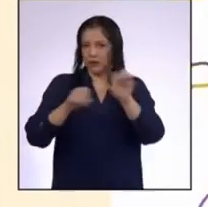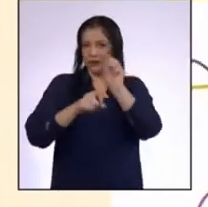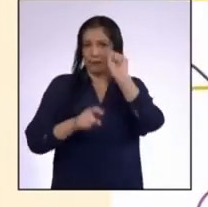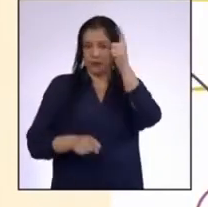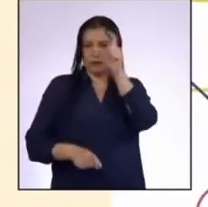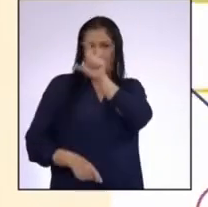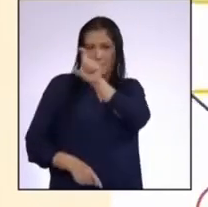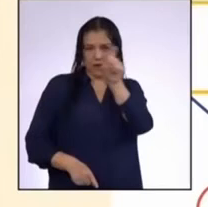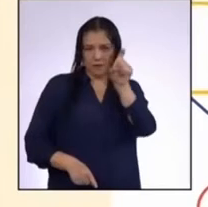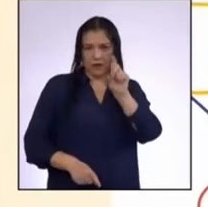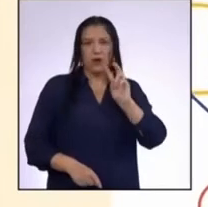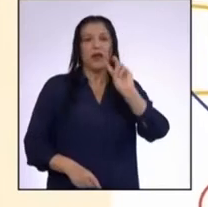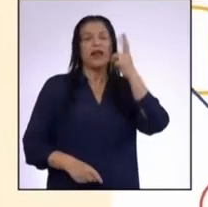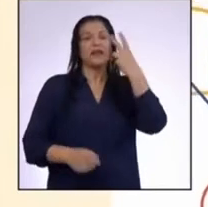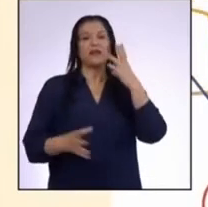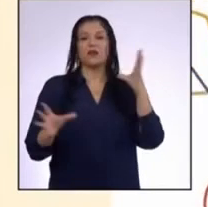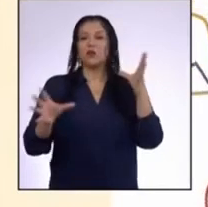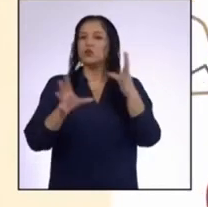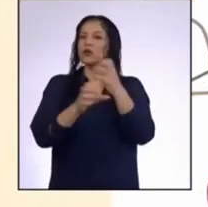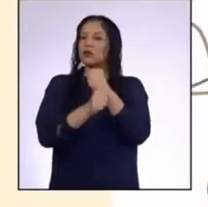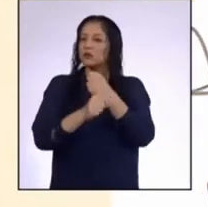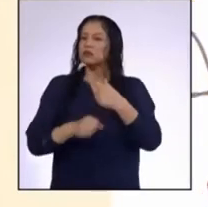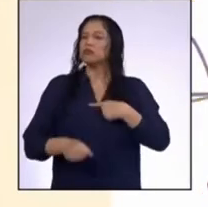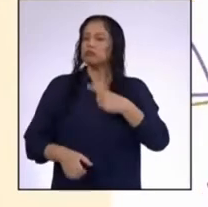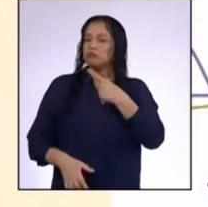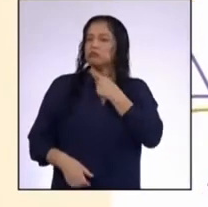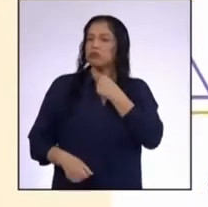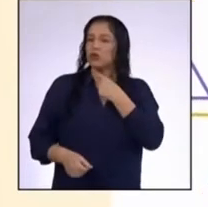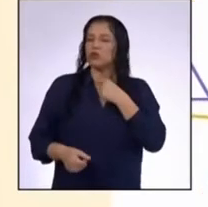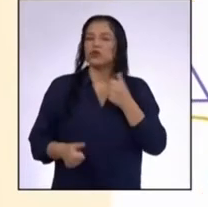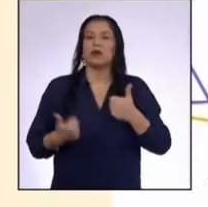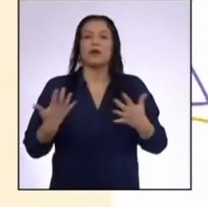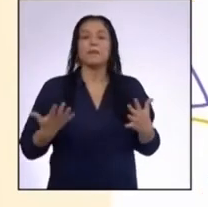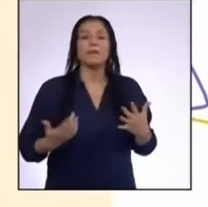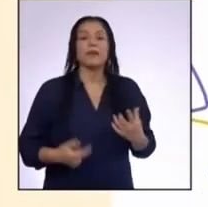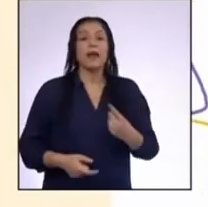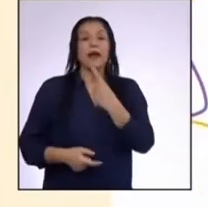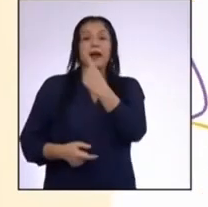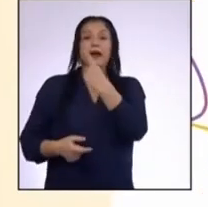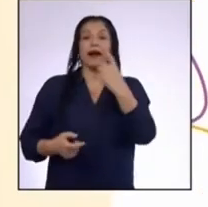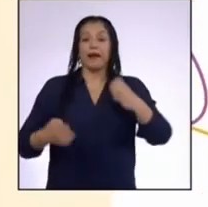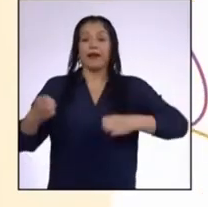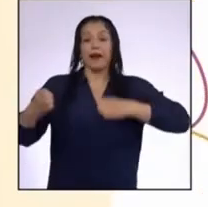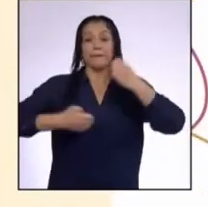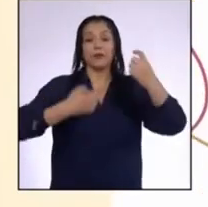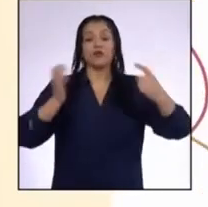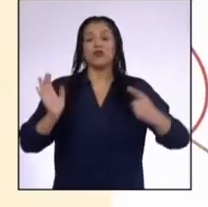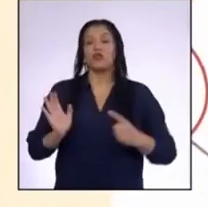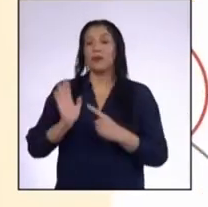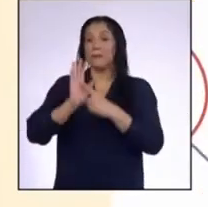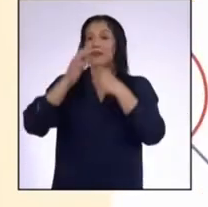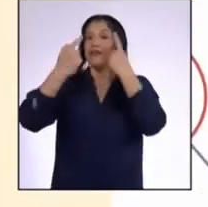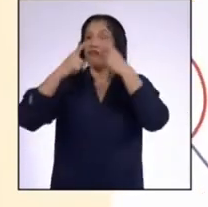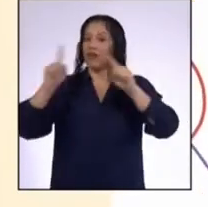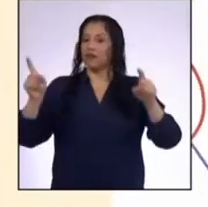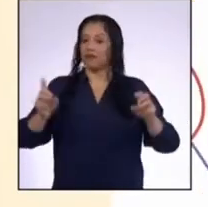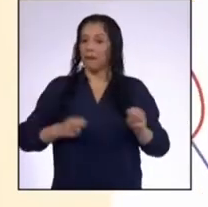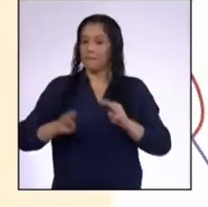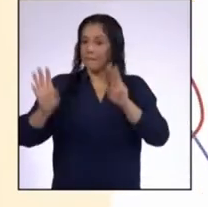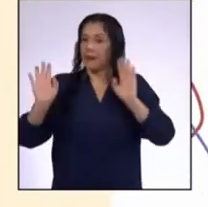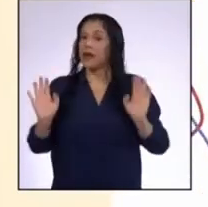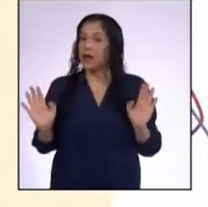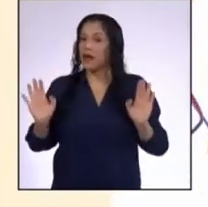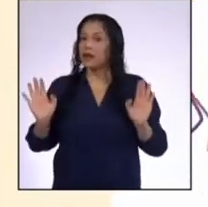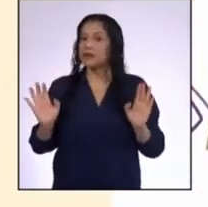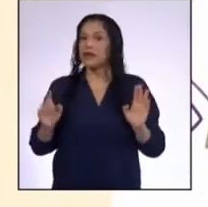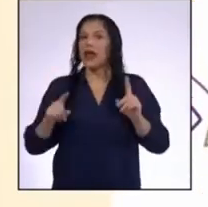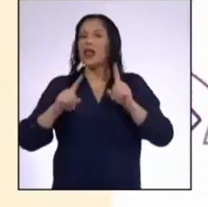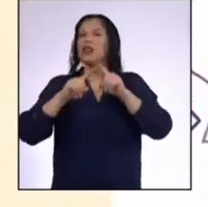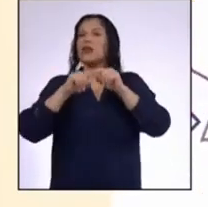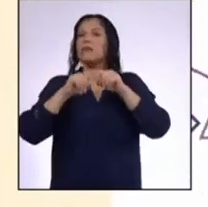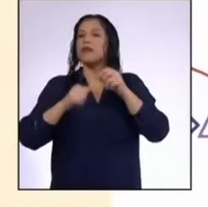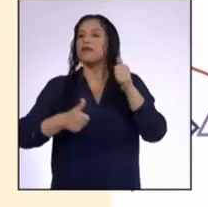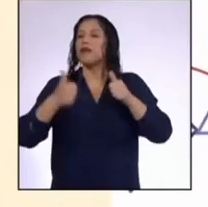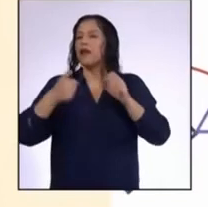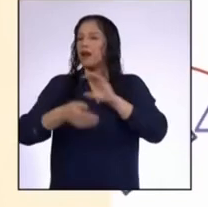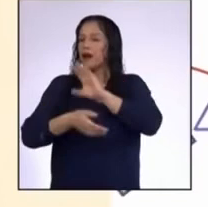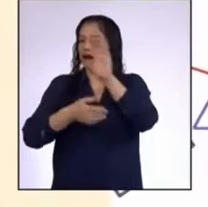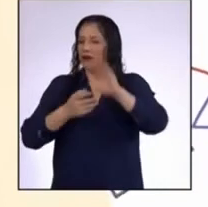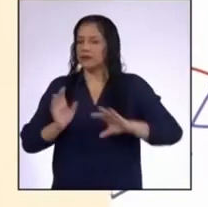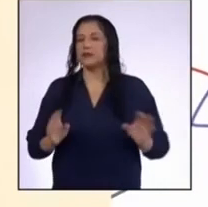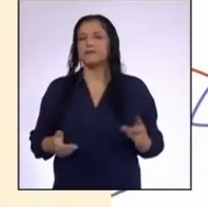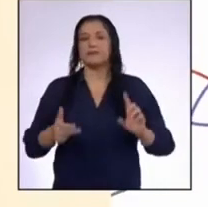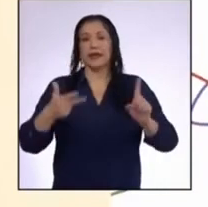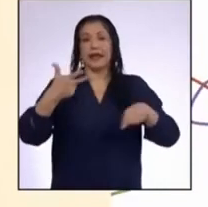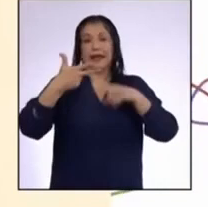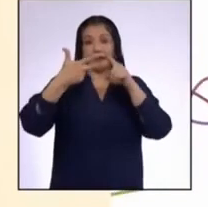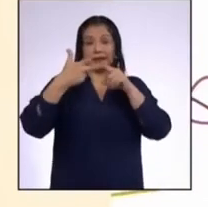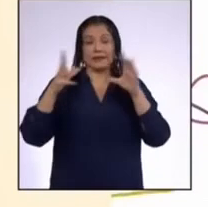Una segunda conclusión que me gusta mucho Es que cada emoción se expresa de diferentes maneras Por causas distintas La